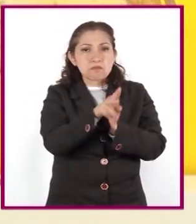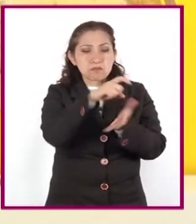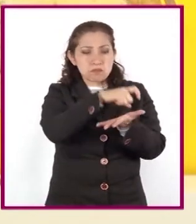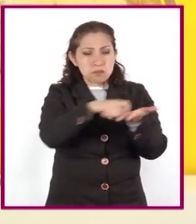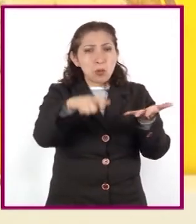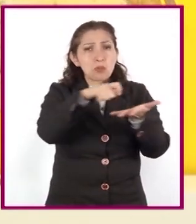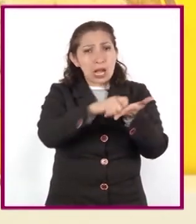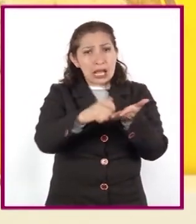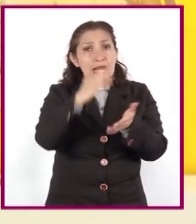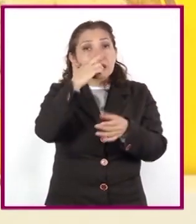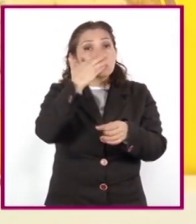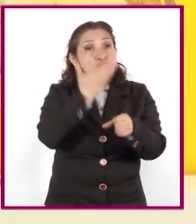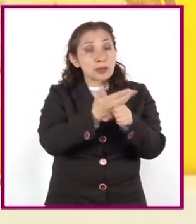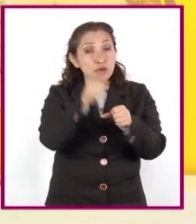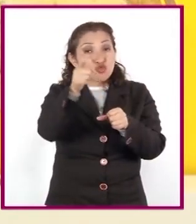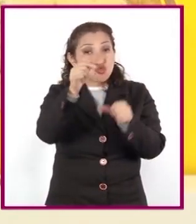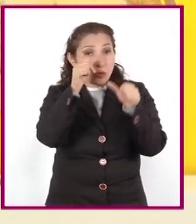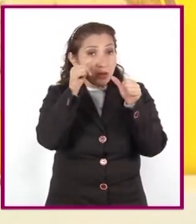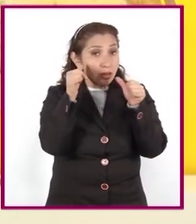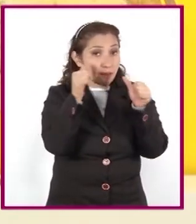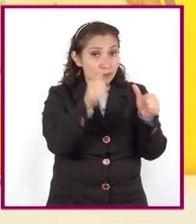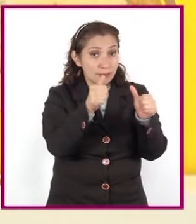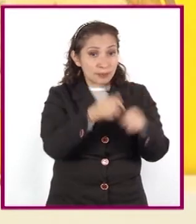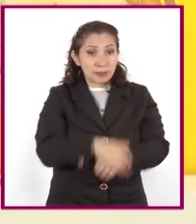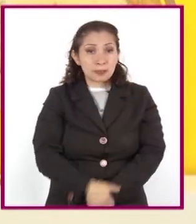responsable. Presten mucha atención.